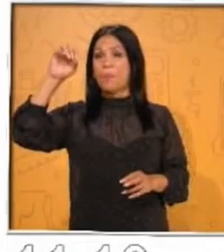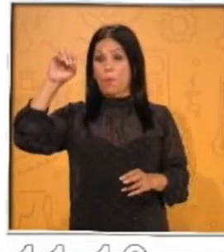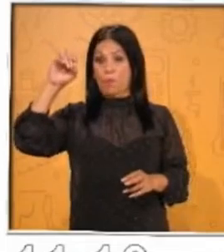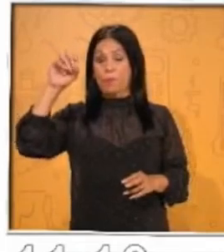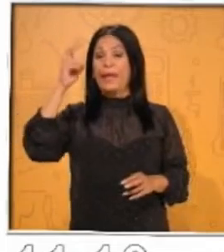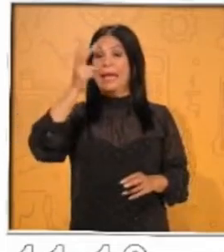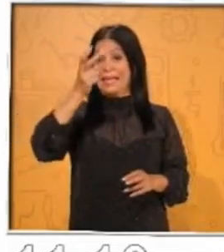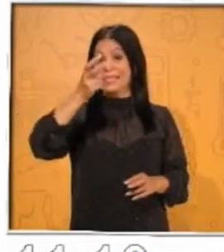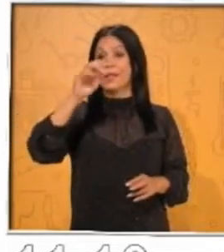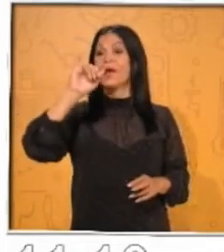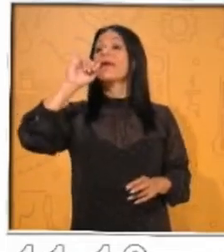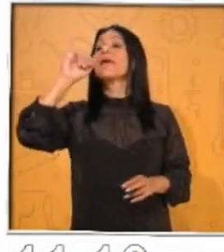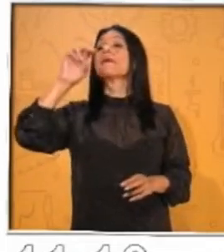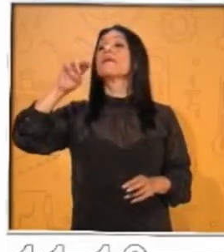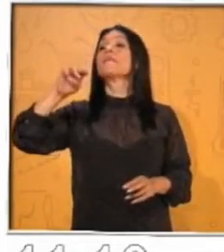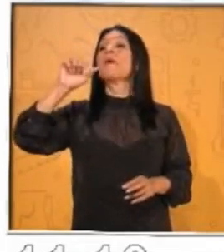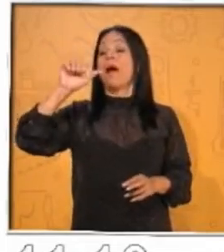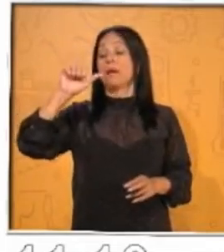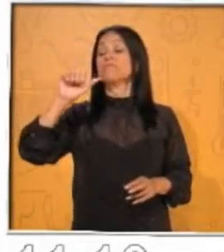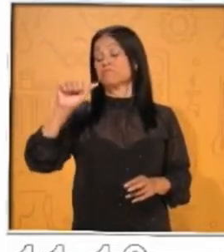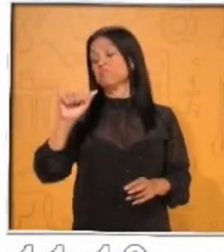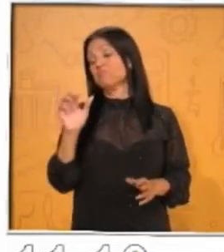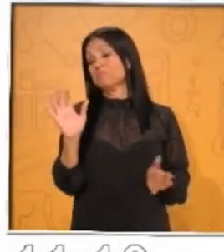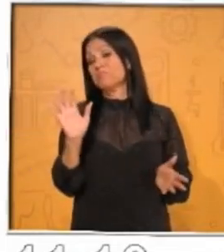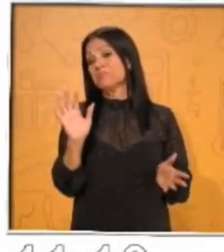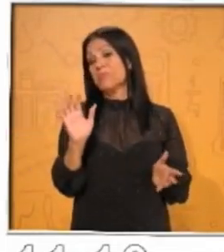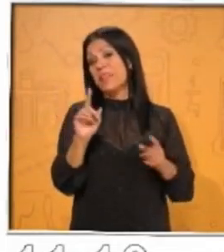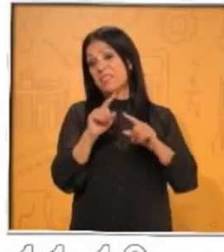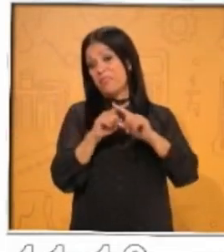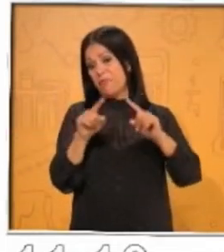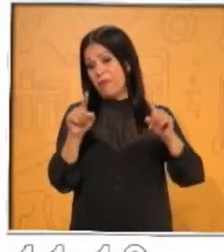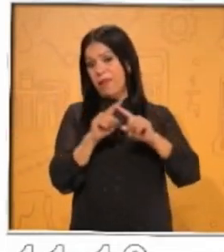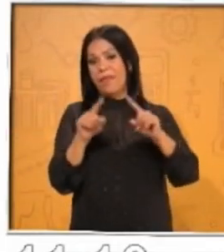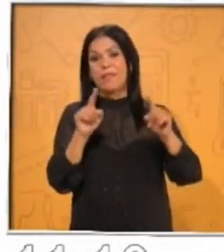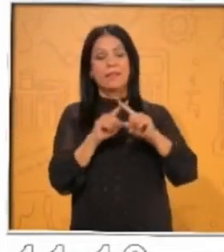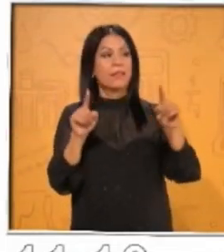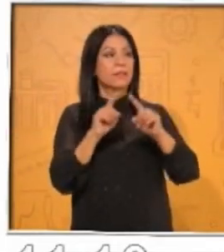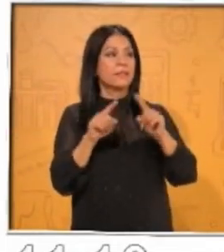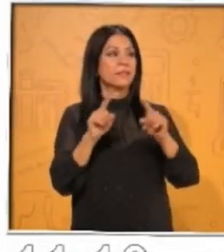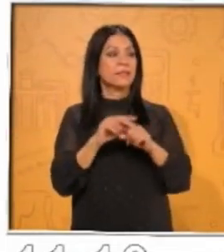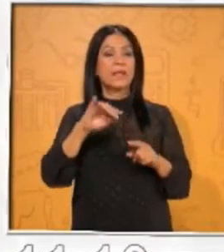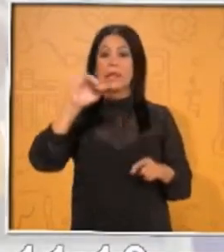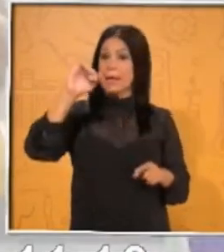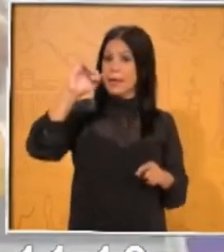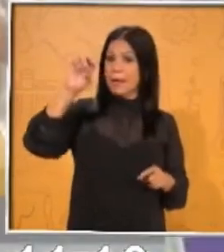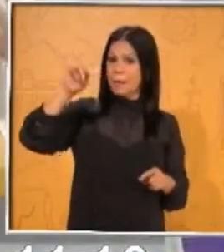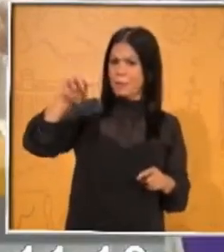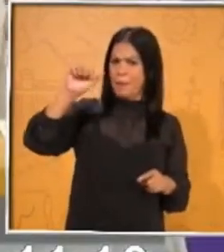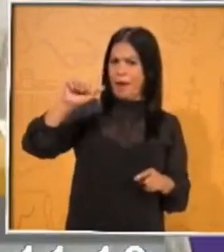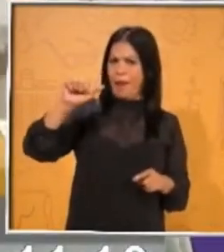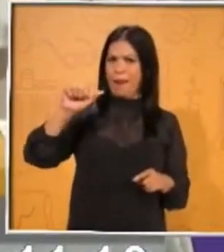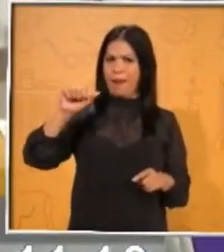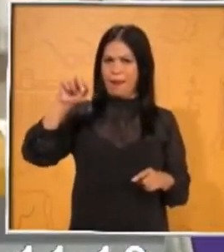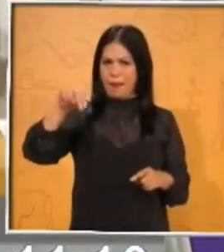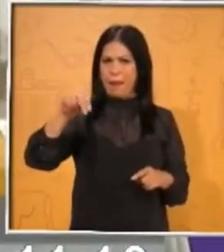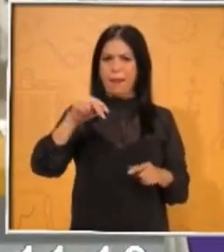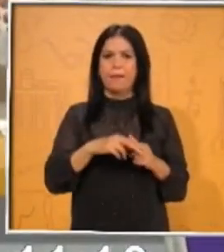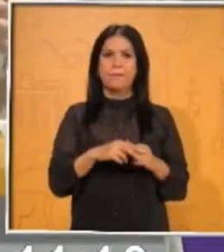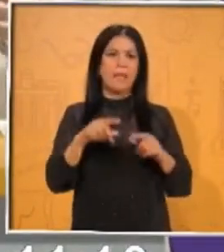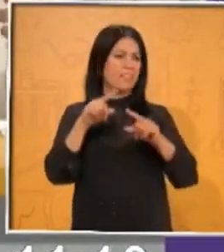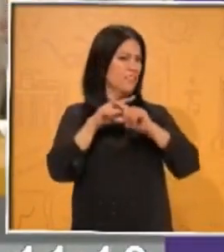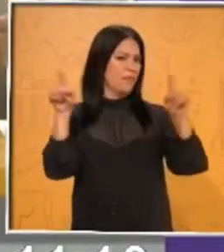capacidad de atracción? ¿Usted qué piensa, profesor Uciel? No, porque siempre que tenemos un imán, no sé si se han dado cuenta que de un lado